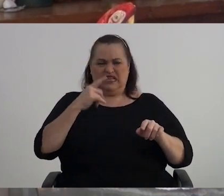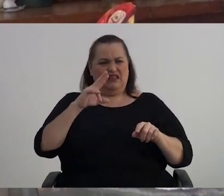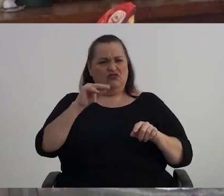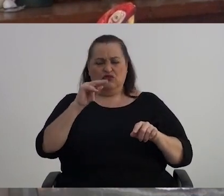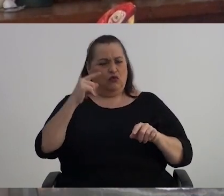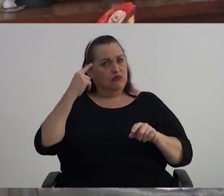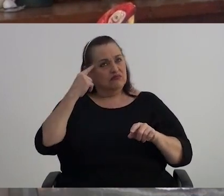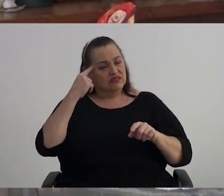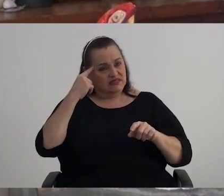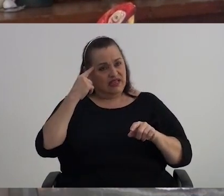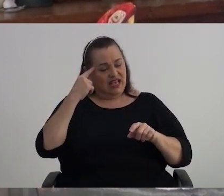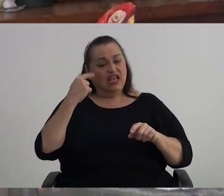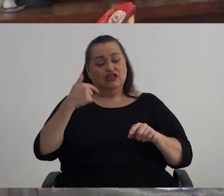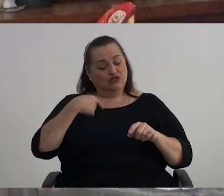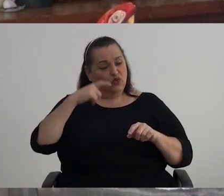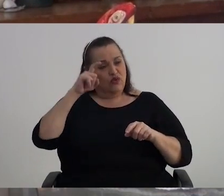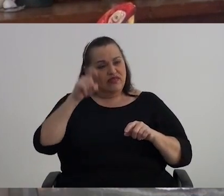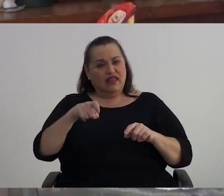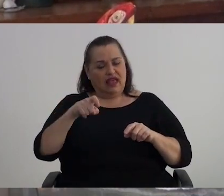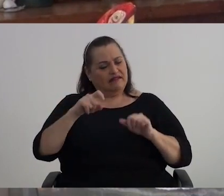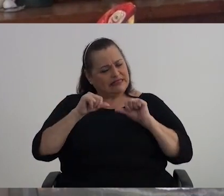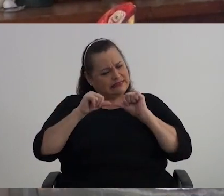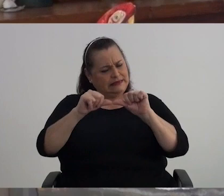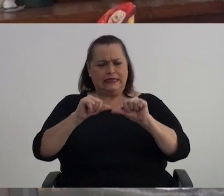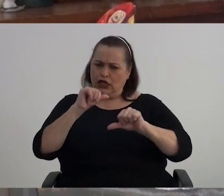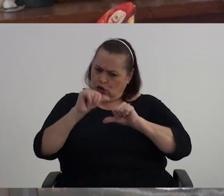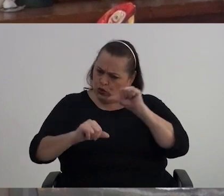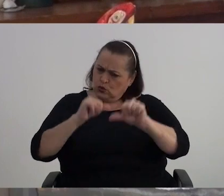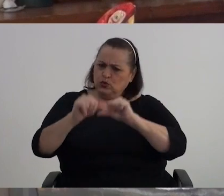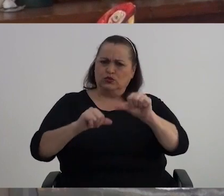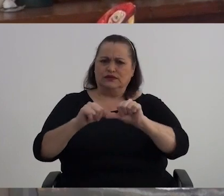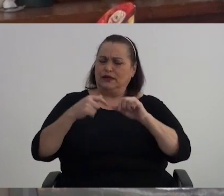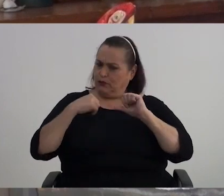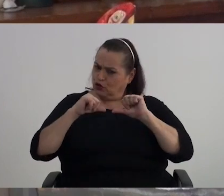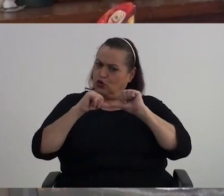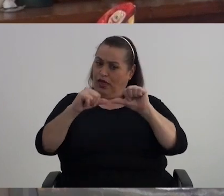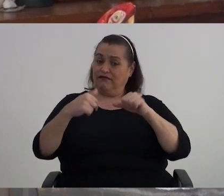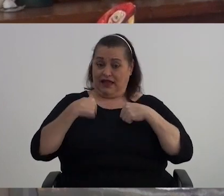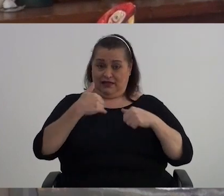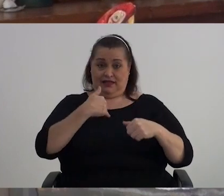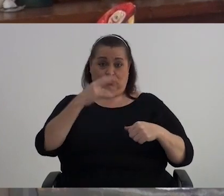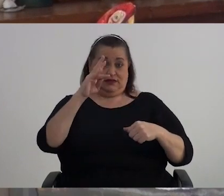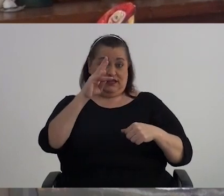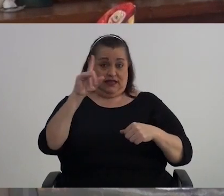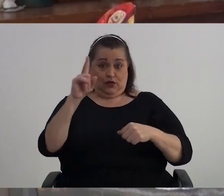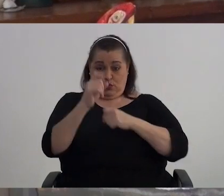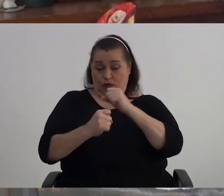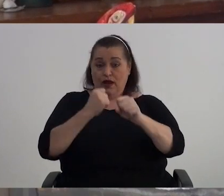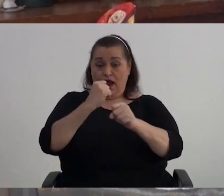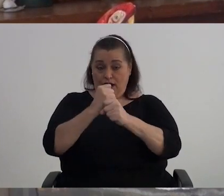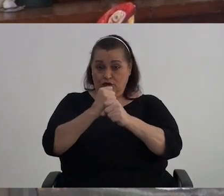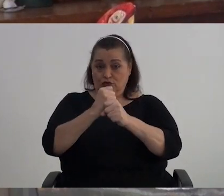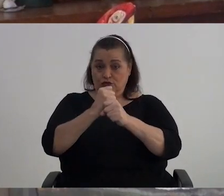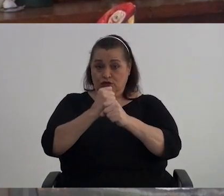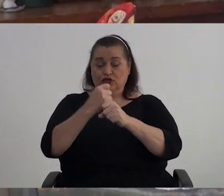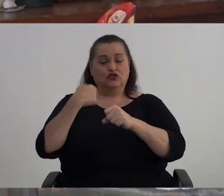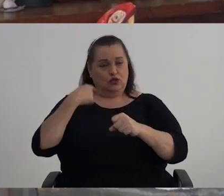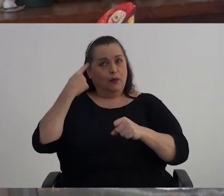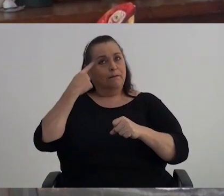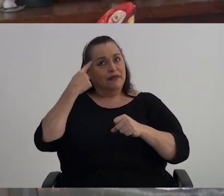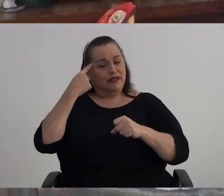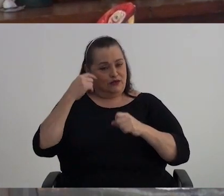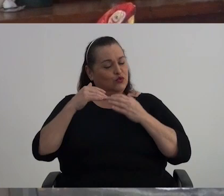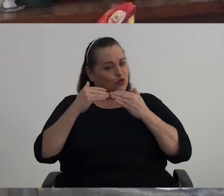Este Que tenía que Seguir luchando Y todavía Tengo 71 años Y Y pienso